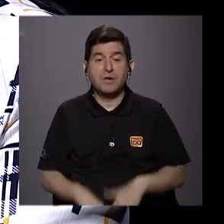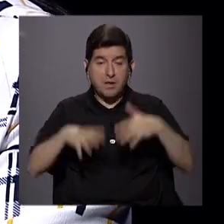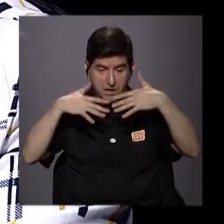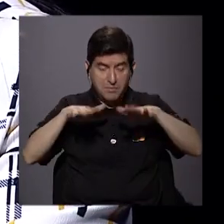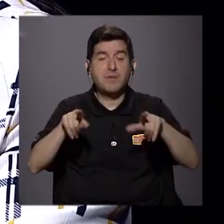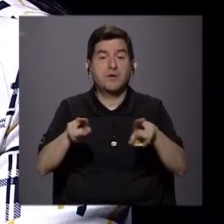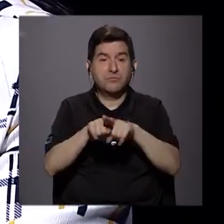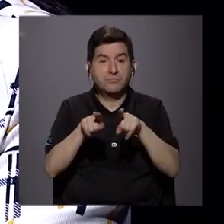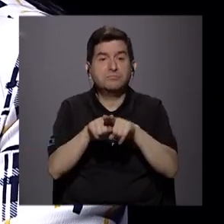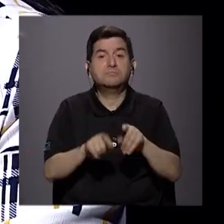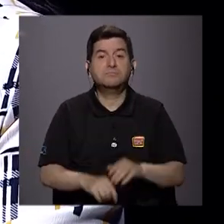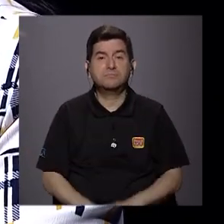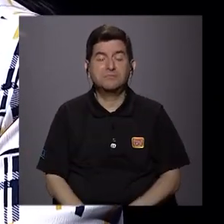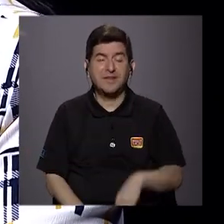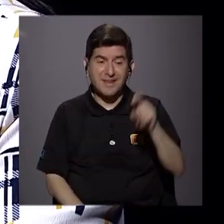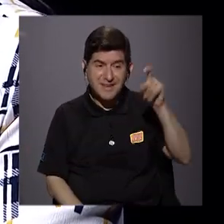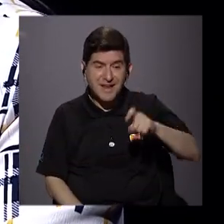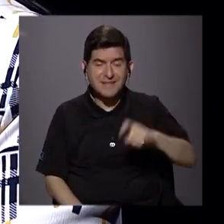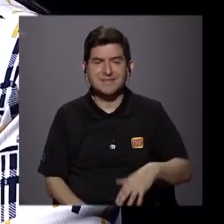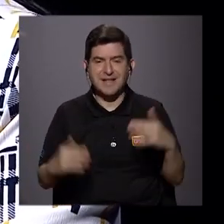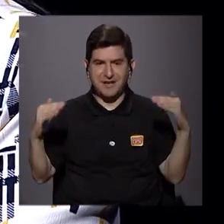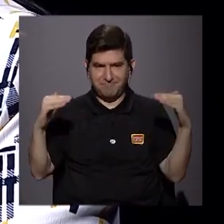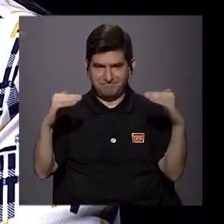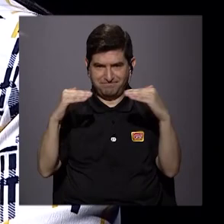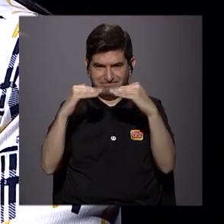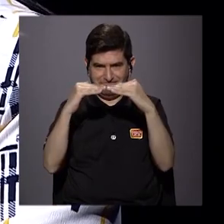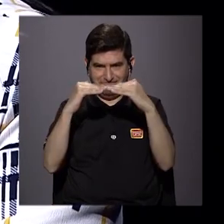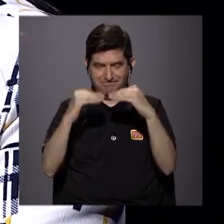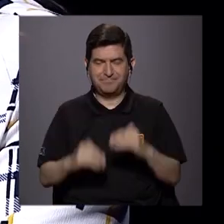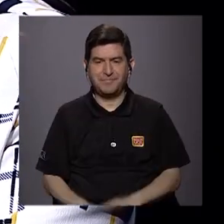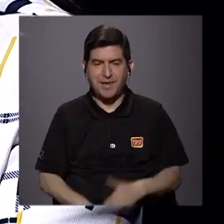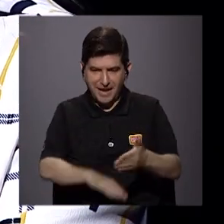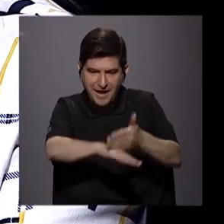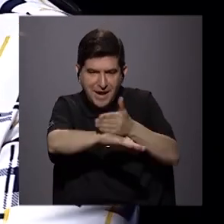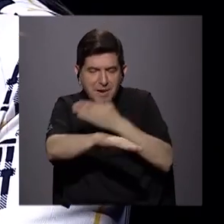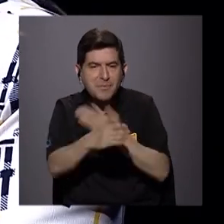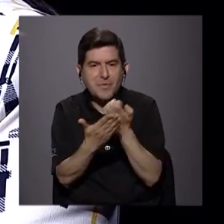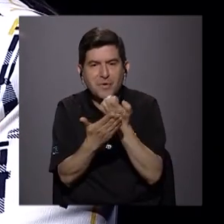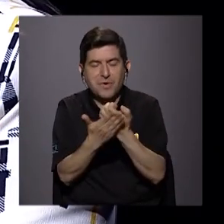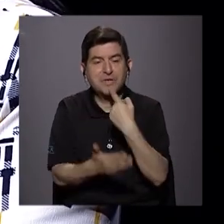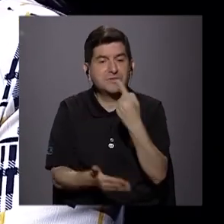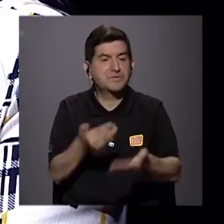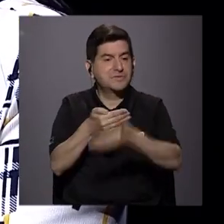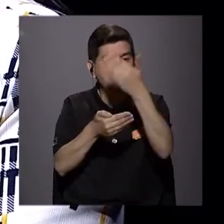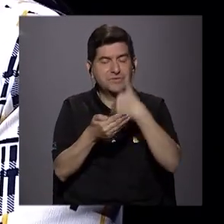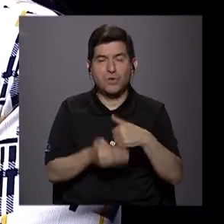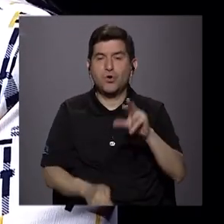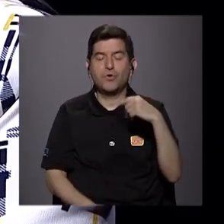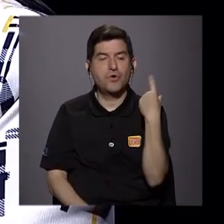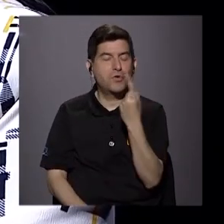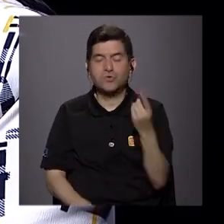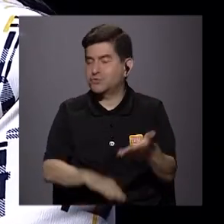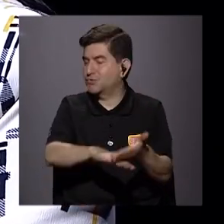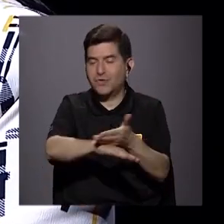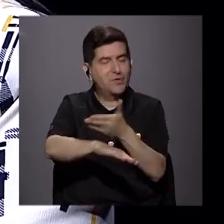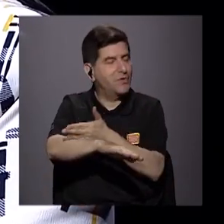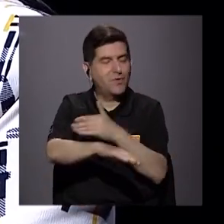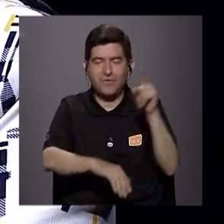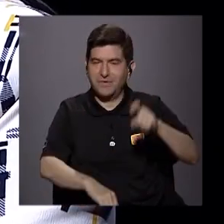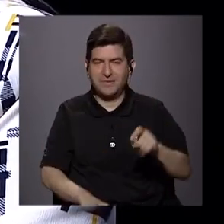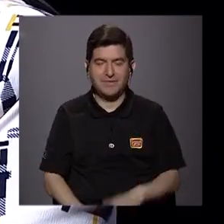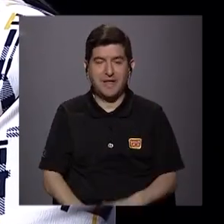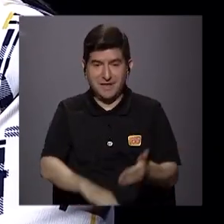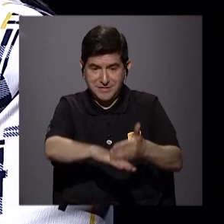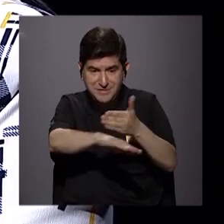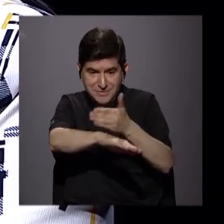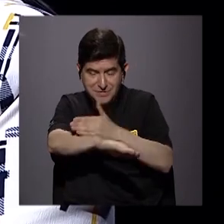manufacturera. Entonces, necesitamos empatar, digamos, ese crecimiento. Y por eso mencionábamos que no basta con crecer. Tenemos